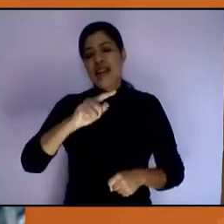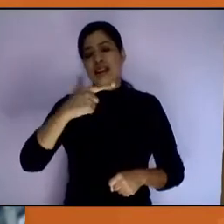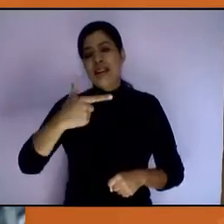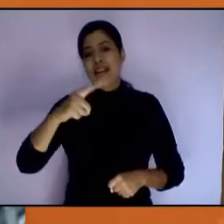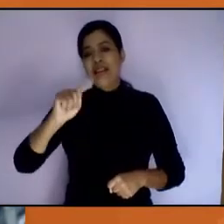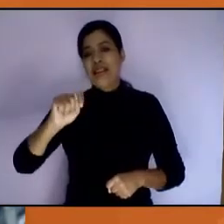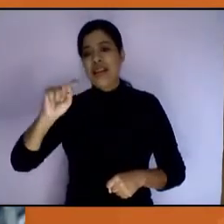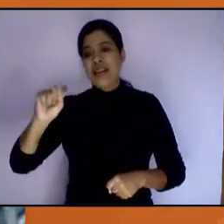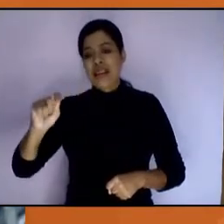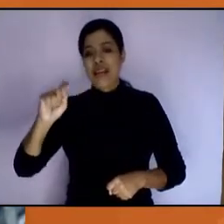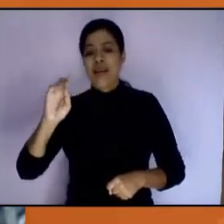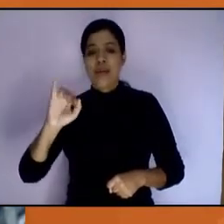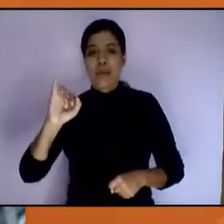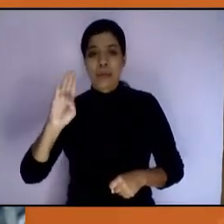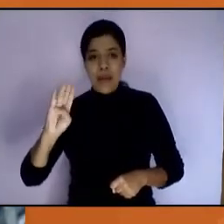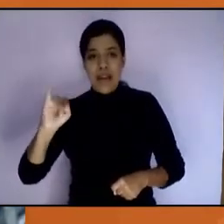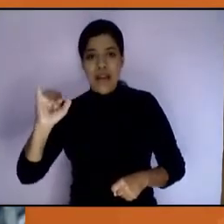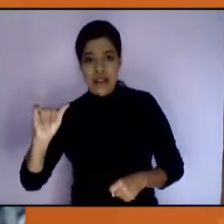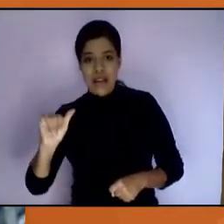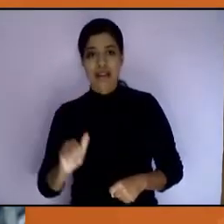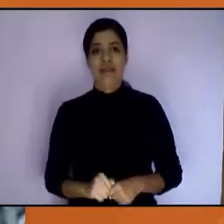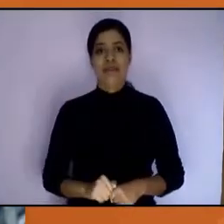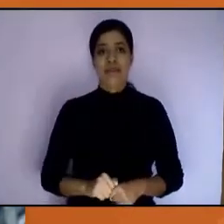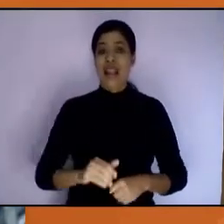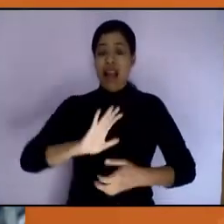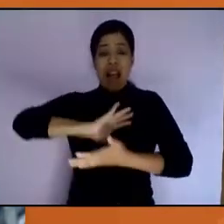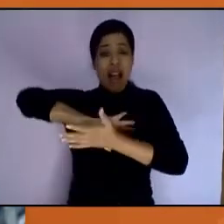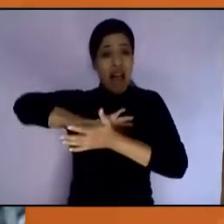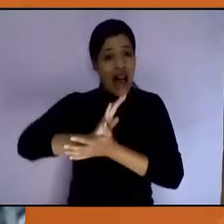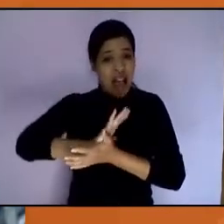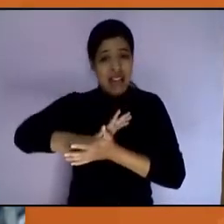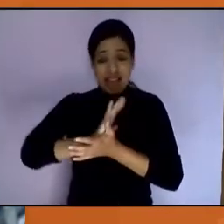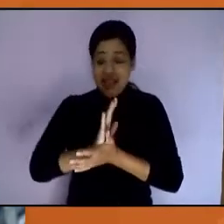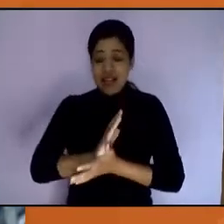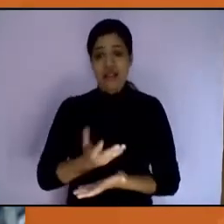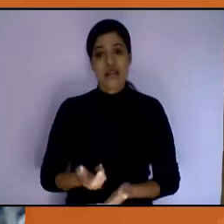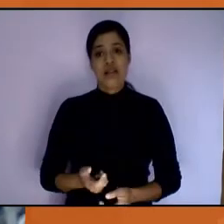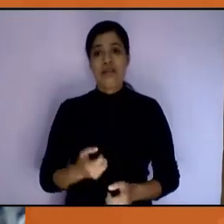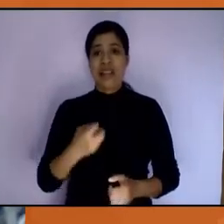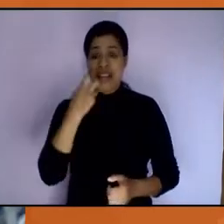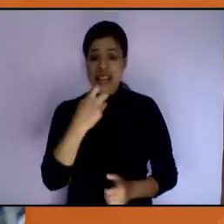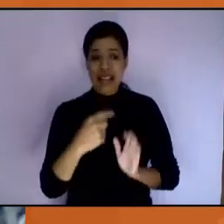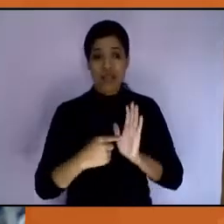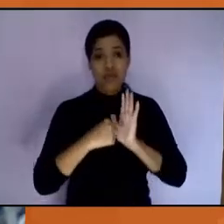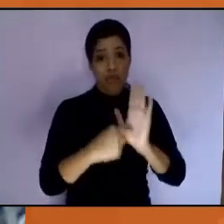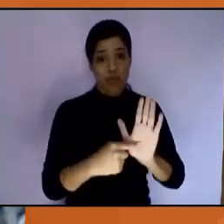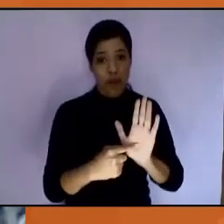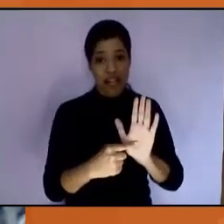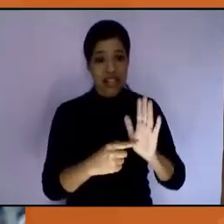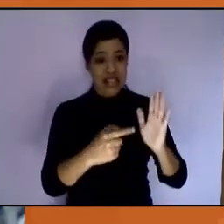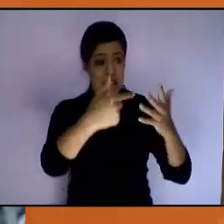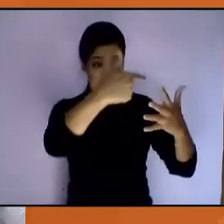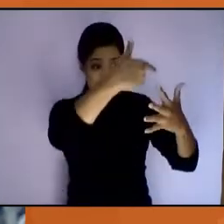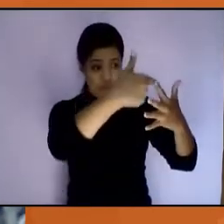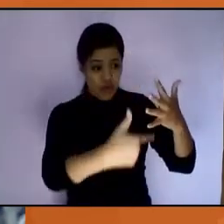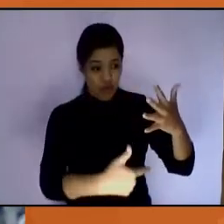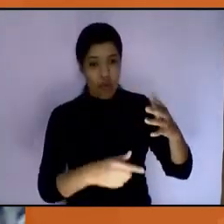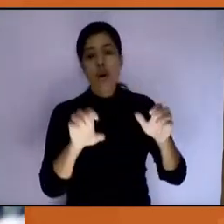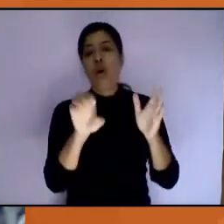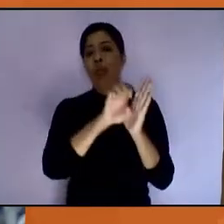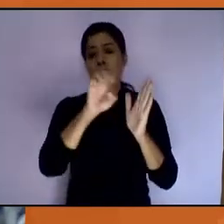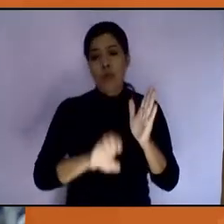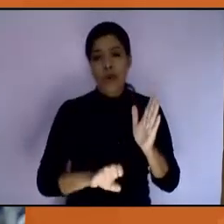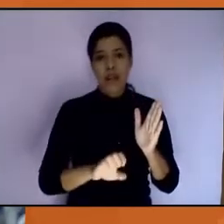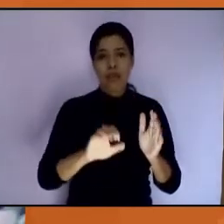sido discriminadas y esto se refleja en indicadores muy puntuales. Por ejemplo, cuando comparamos el